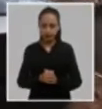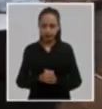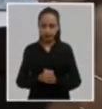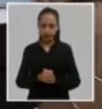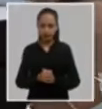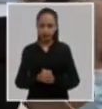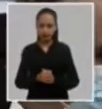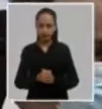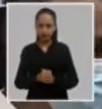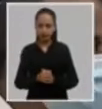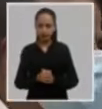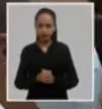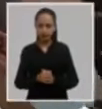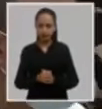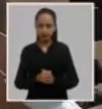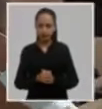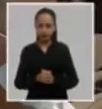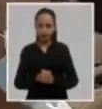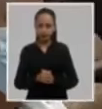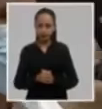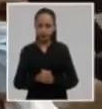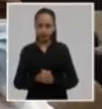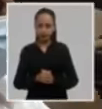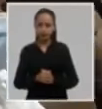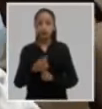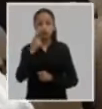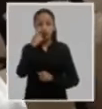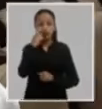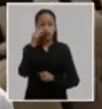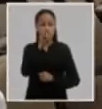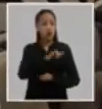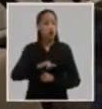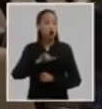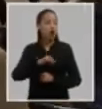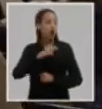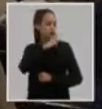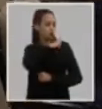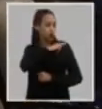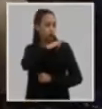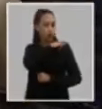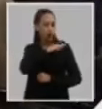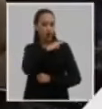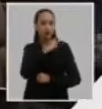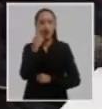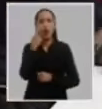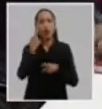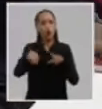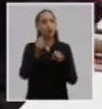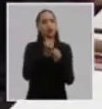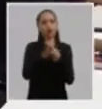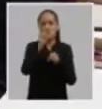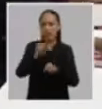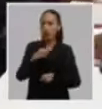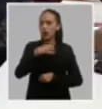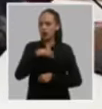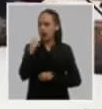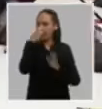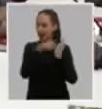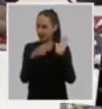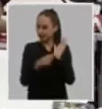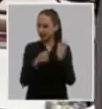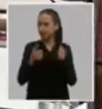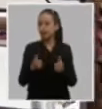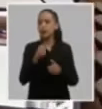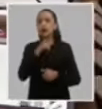superar desafíos así como por la existencia de un potencial de cuadros y otros trabajadores con cualidades individuales entre ellos jóvenes